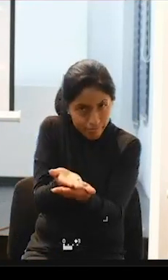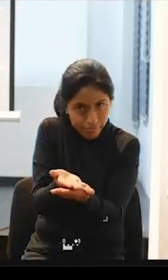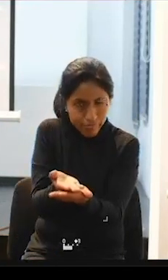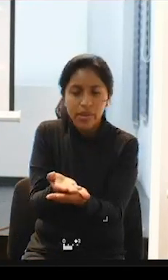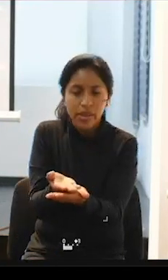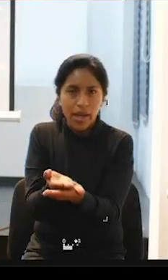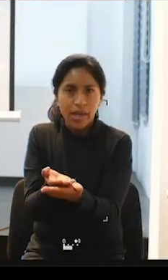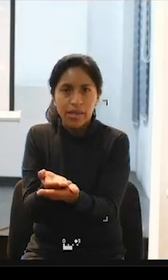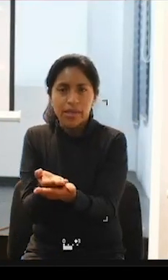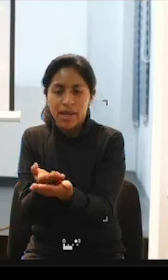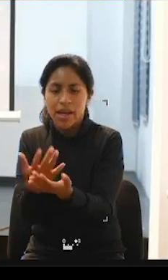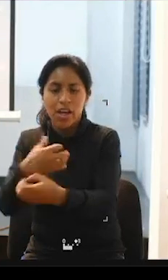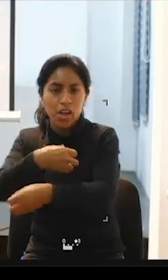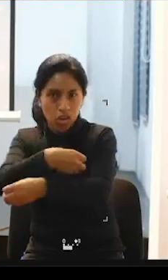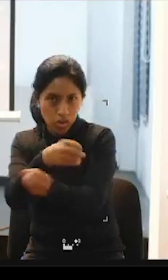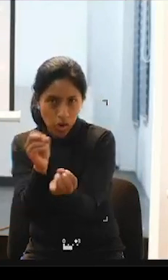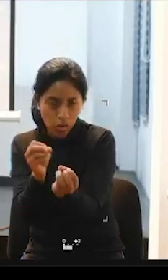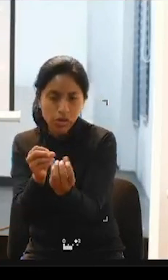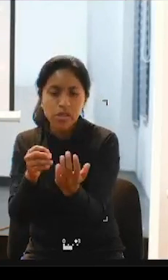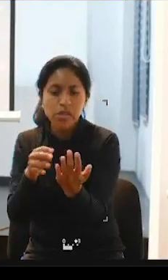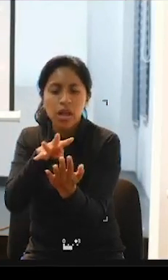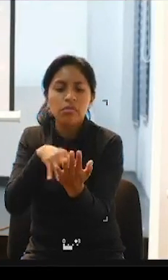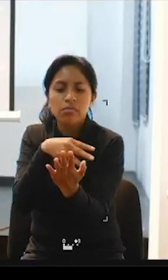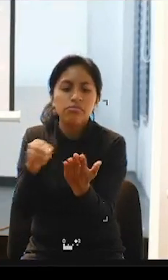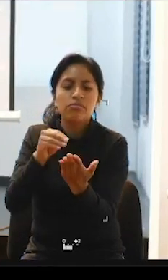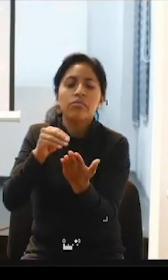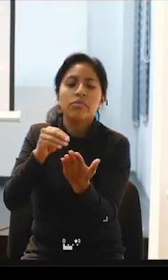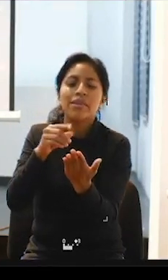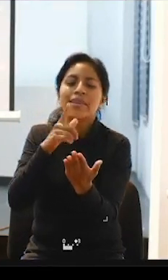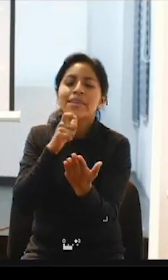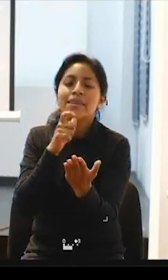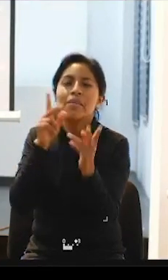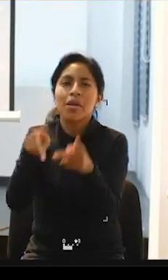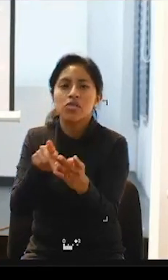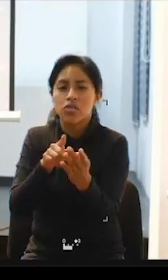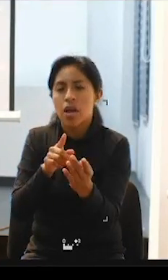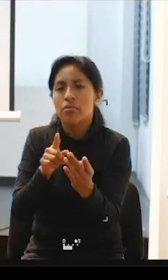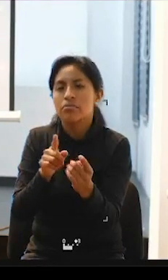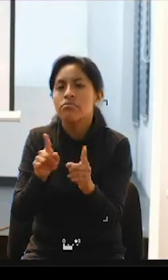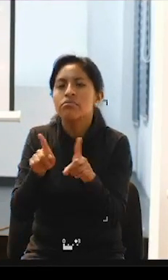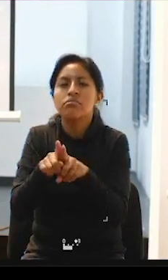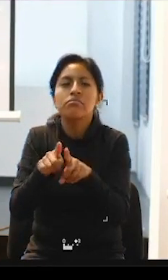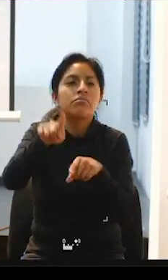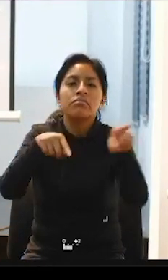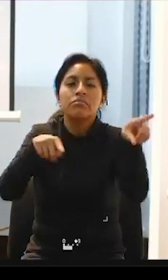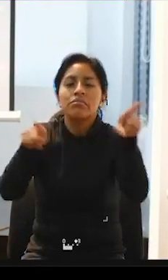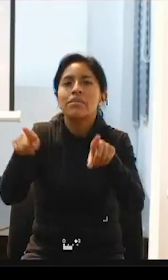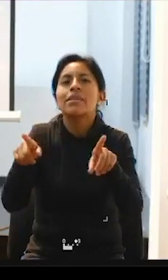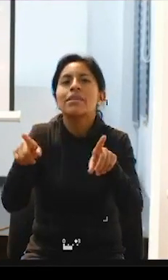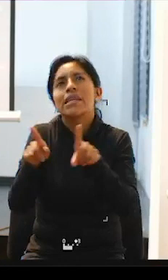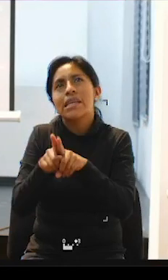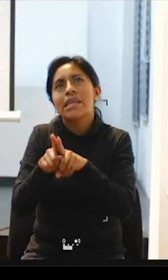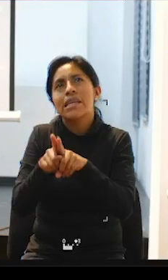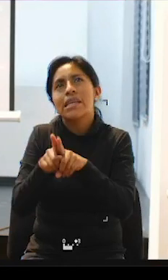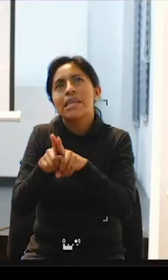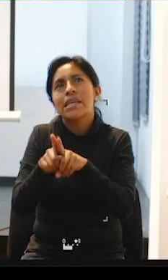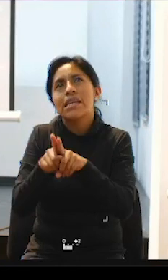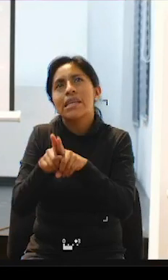planificación la distribución del asistente y viene bueno al final hay que pagarnos nosotros